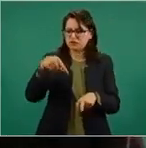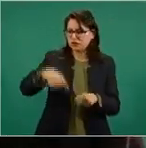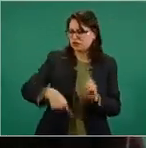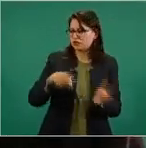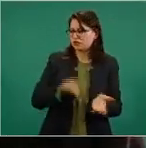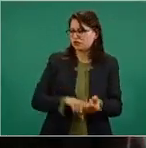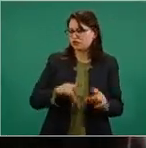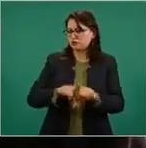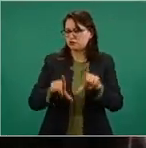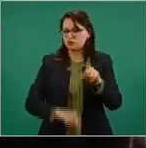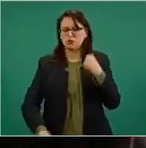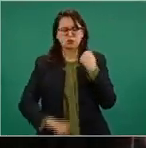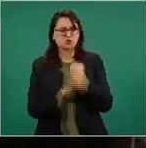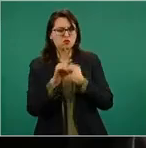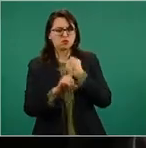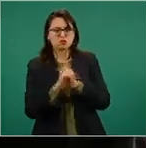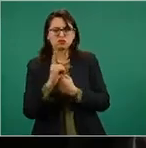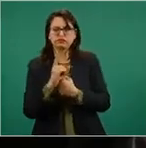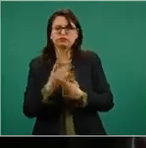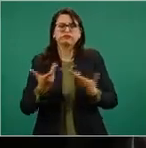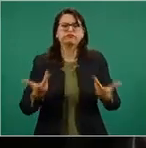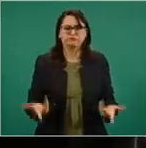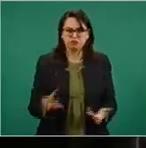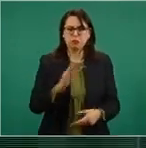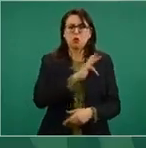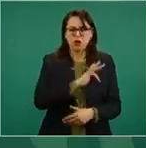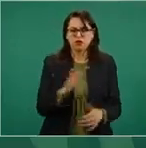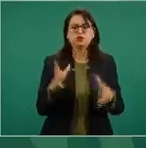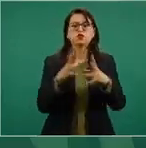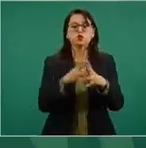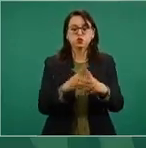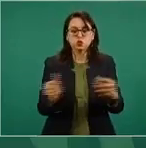se resuelvan mediante el diálogo, por la vía pacífica,